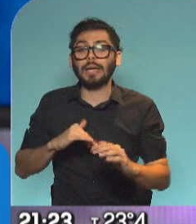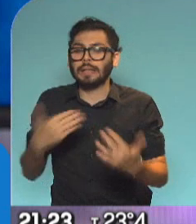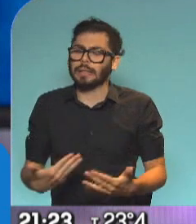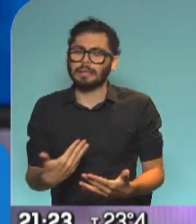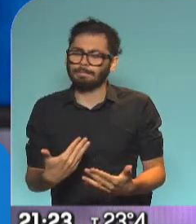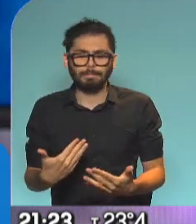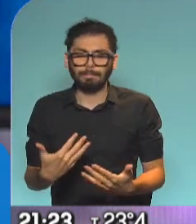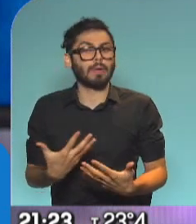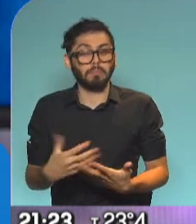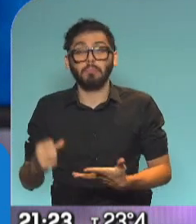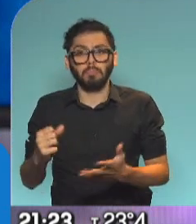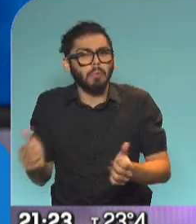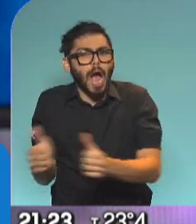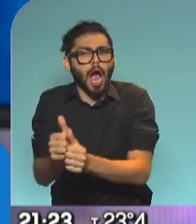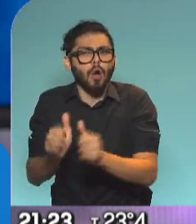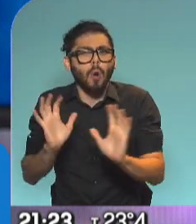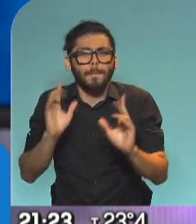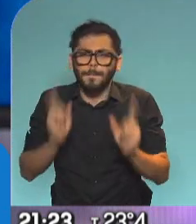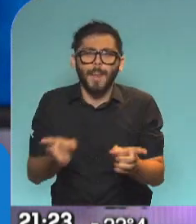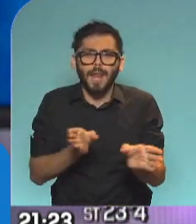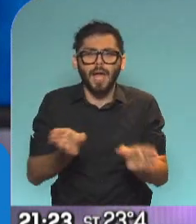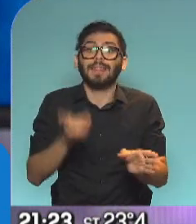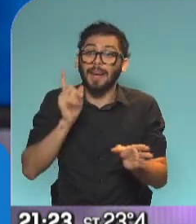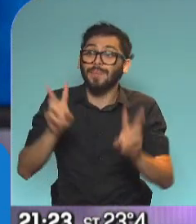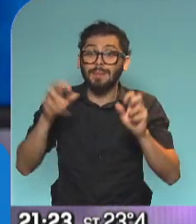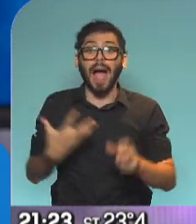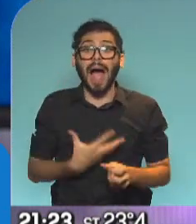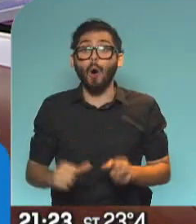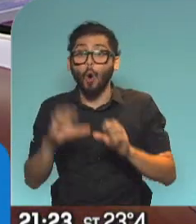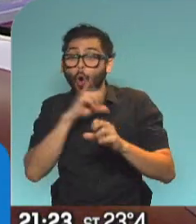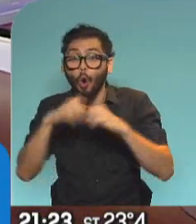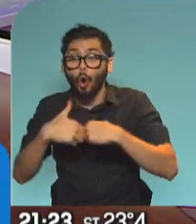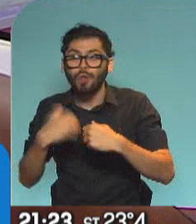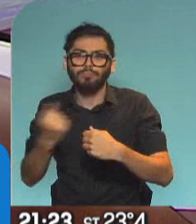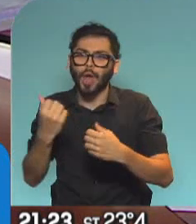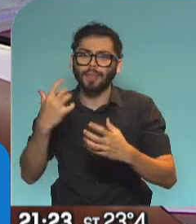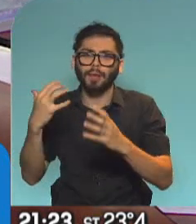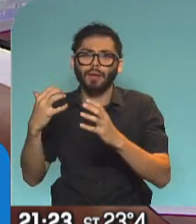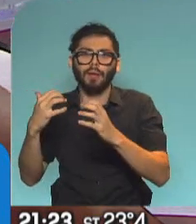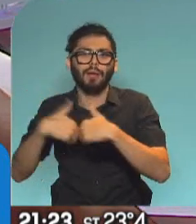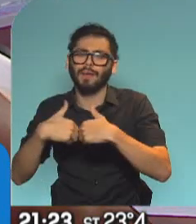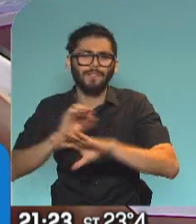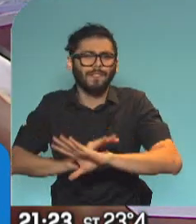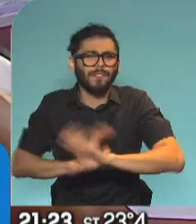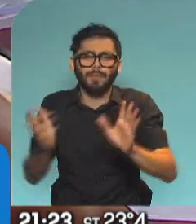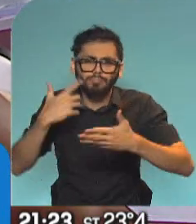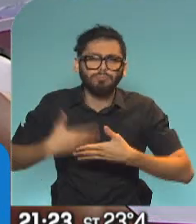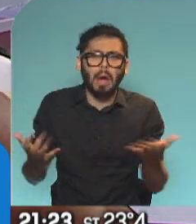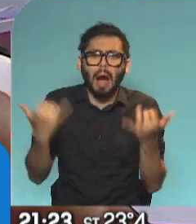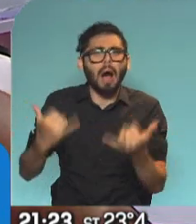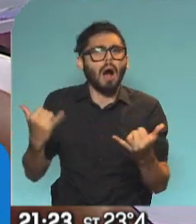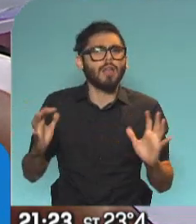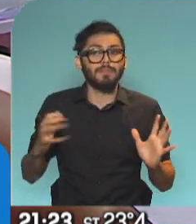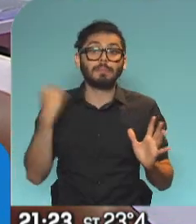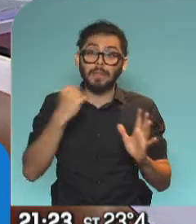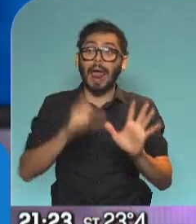habló, por supuesto, de visibilizar el tema de los abortos clandestinos, a lo que apuntábamos recién, que existen y que la idea es, bueno, que con